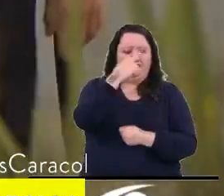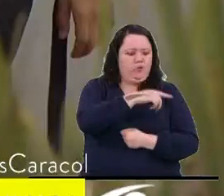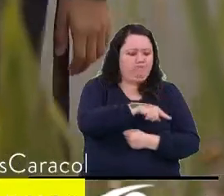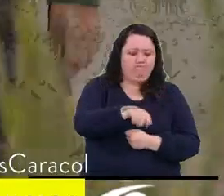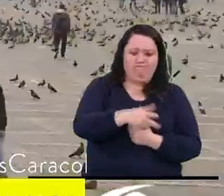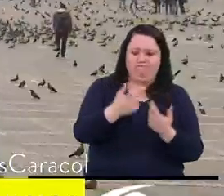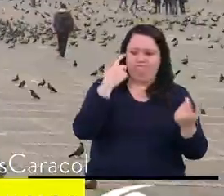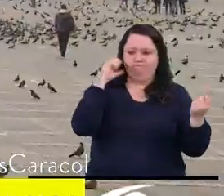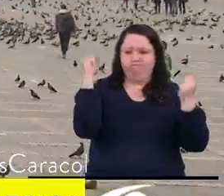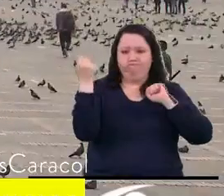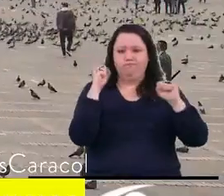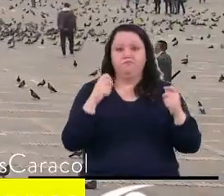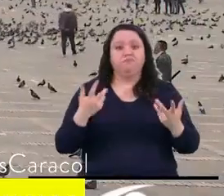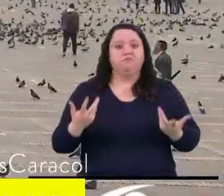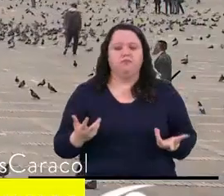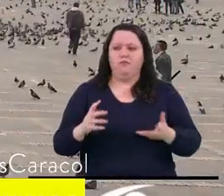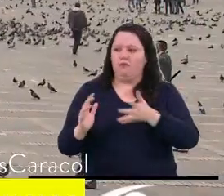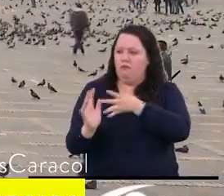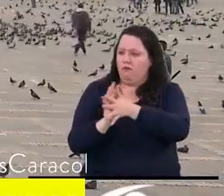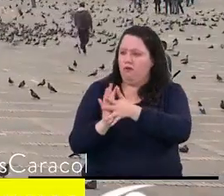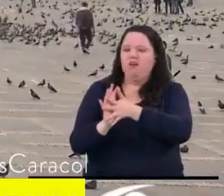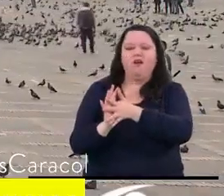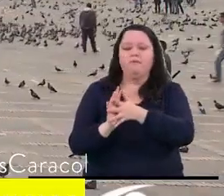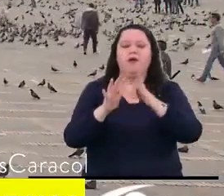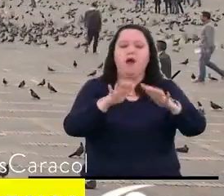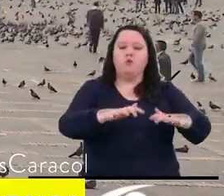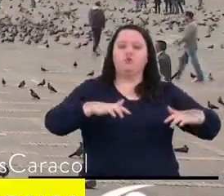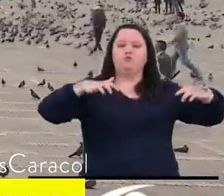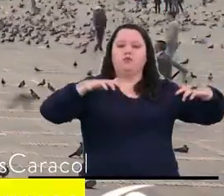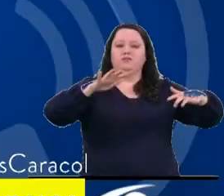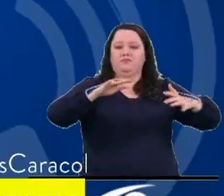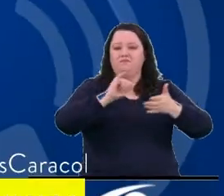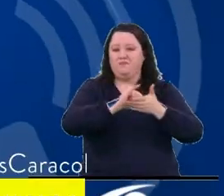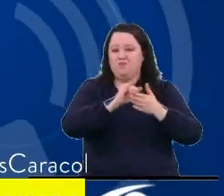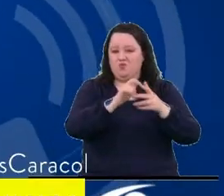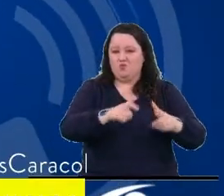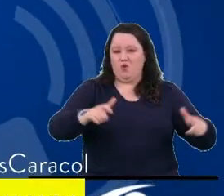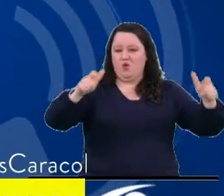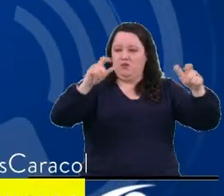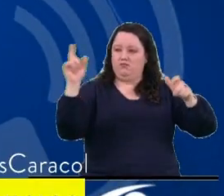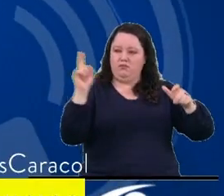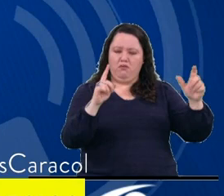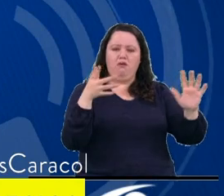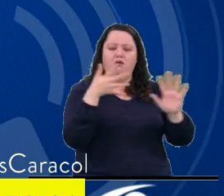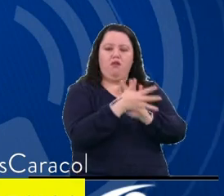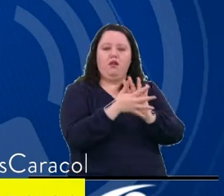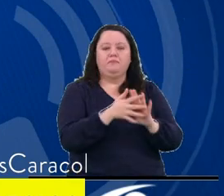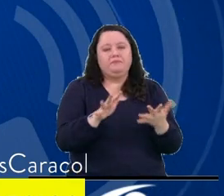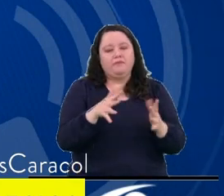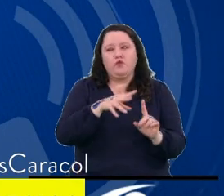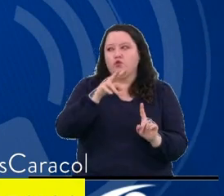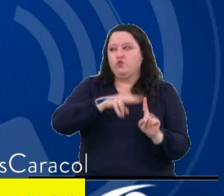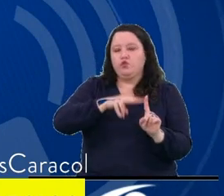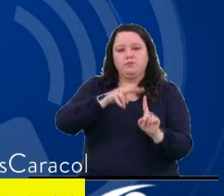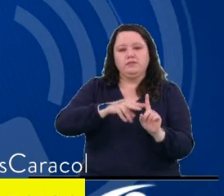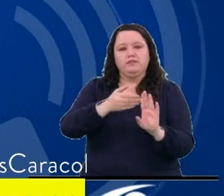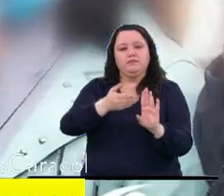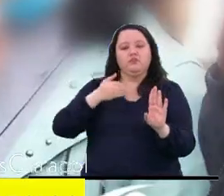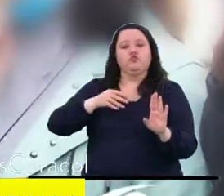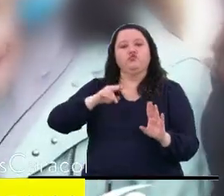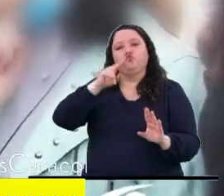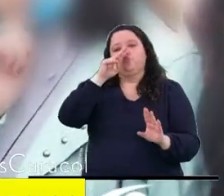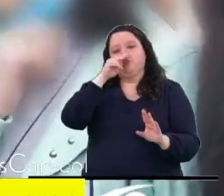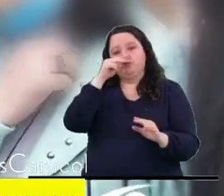hijos es tal que sus relatos se escucharon en una audiencia pública en el Congreso. Hace más o menos dos meses, dos niños se